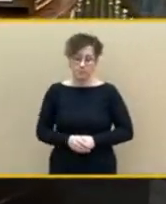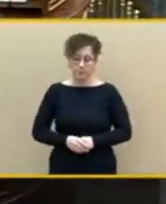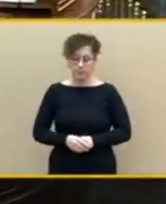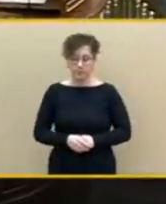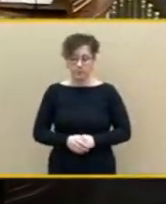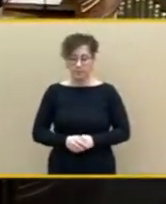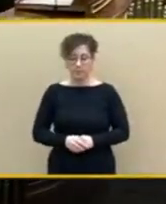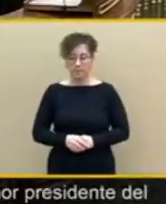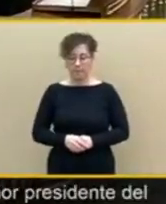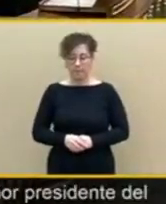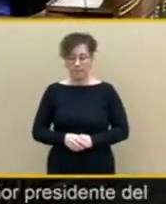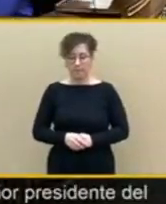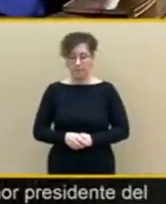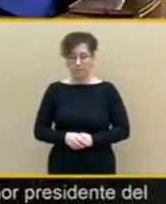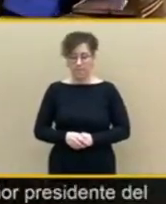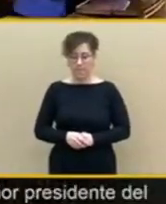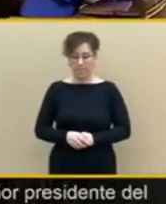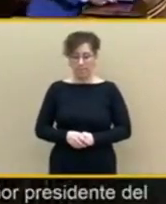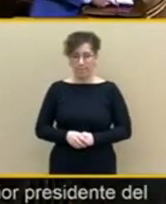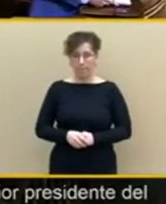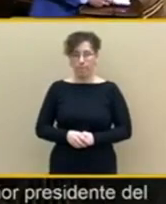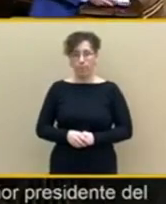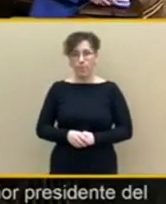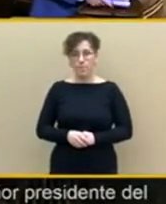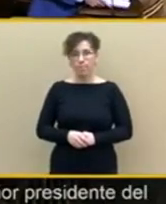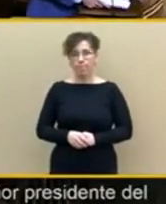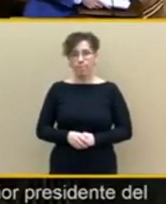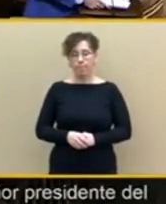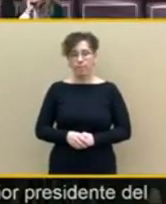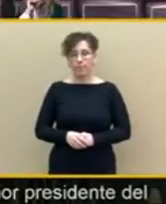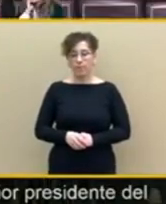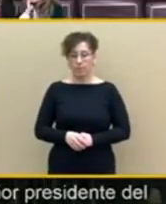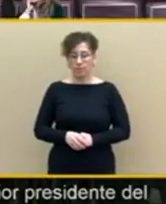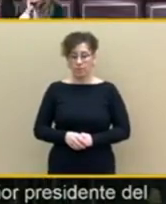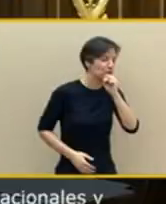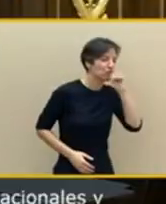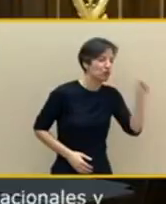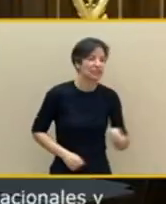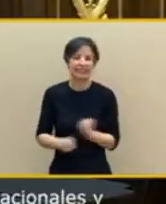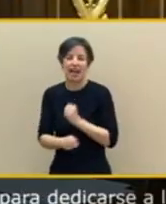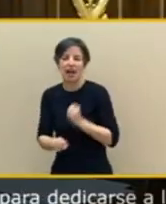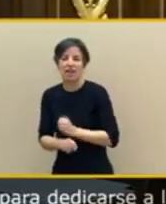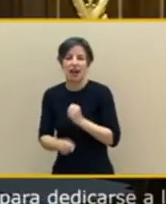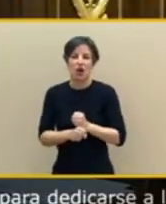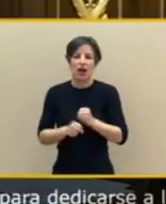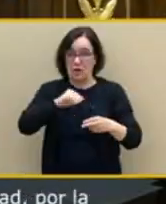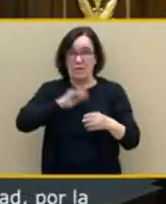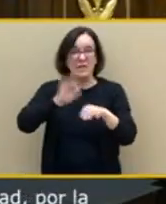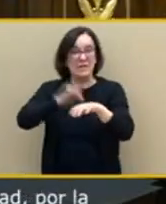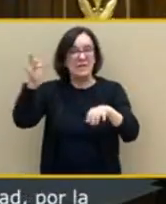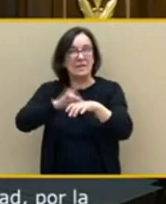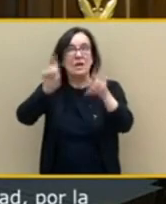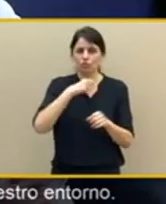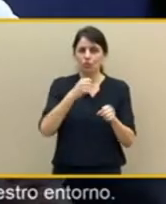estas cosas que me gusta llevarlas al extremo para que se vea lo ridículo que es y aprovechando nuestra rivalidad sana